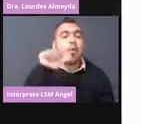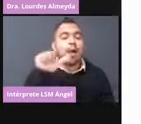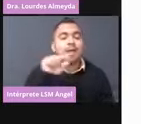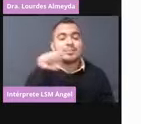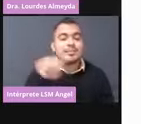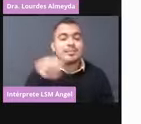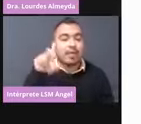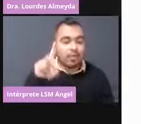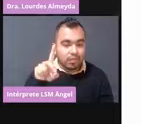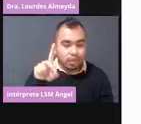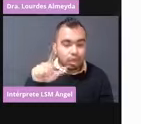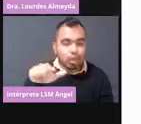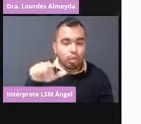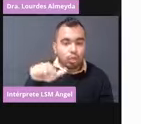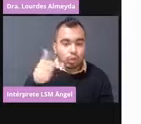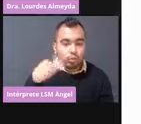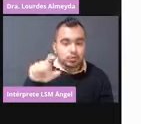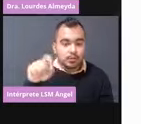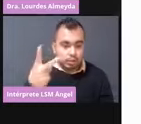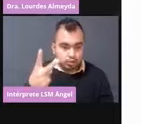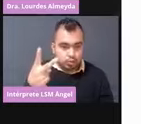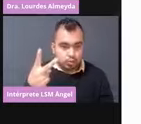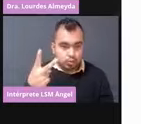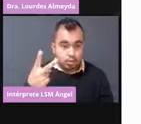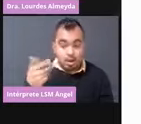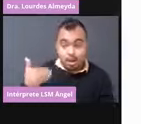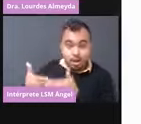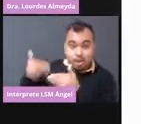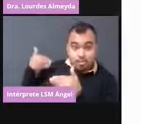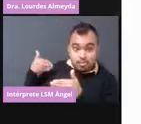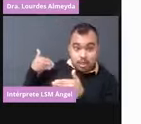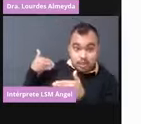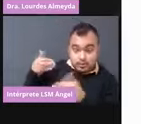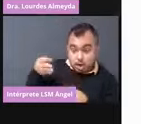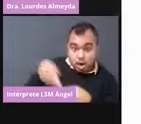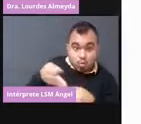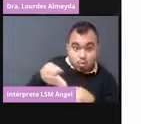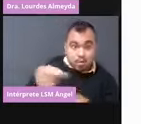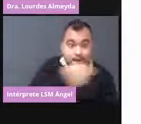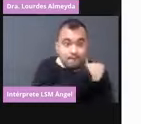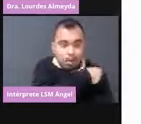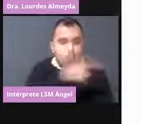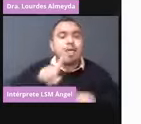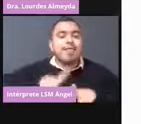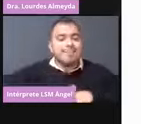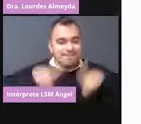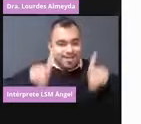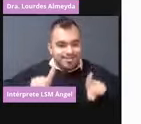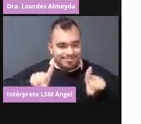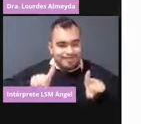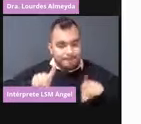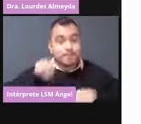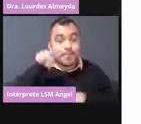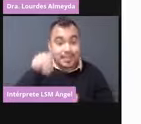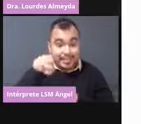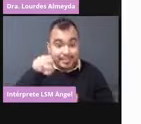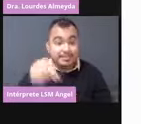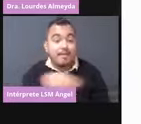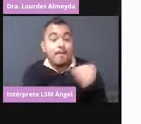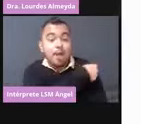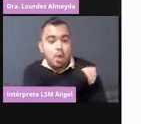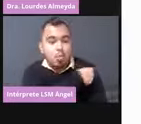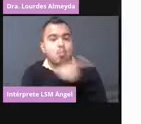Esta es diferente a la anterior que acabamos de presentar. Esta vacuna está basada en un